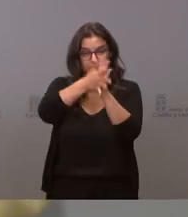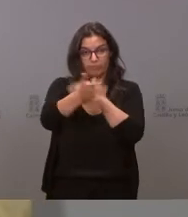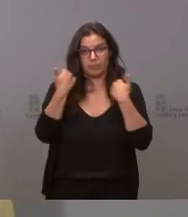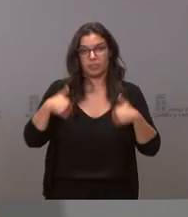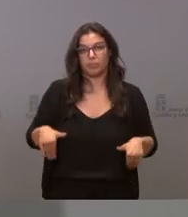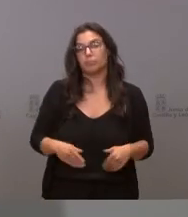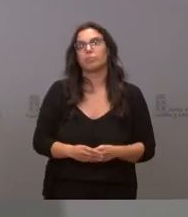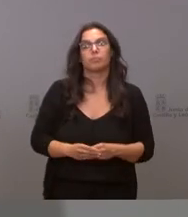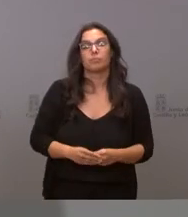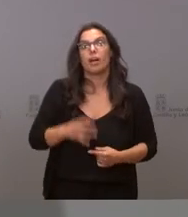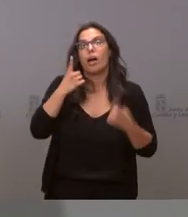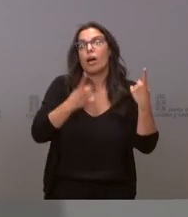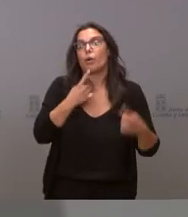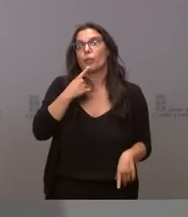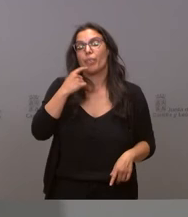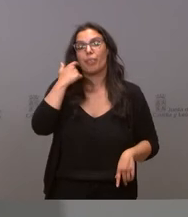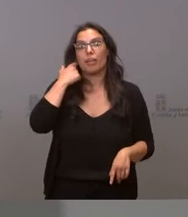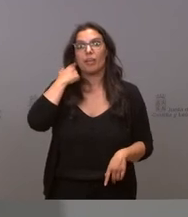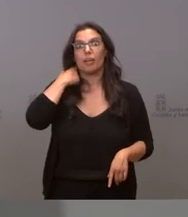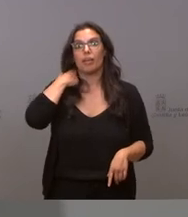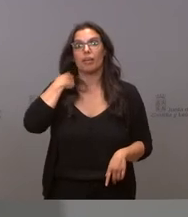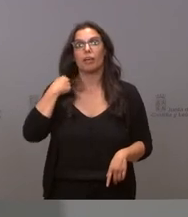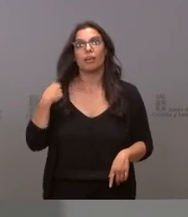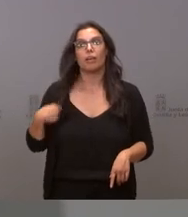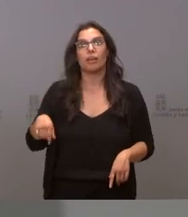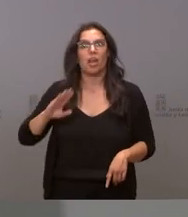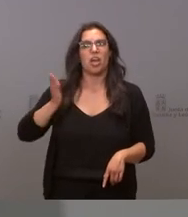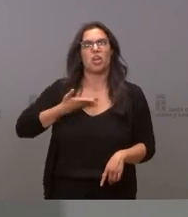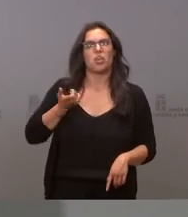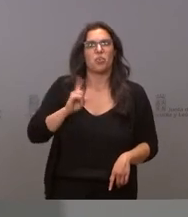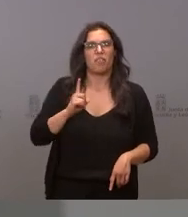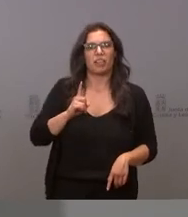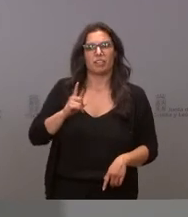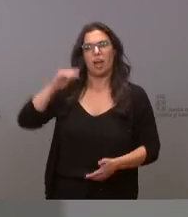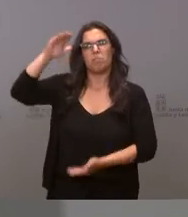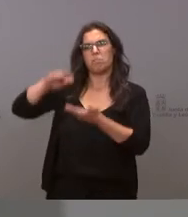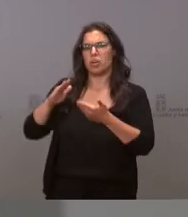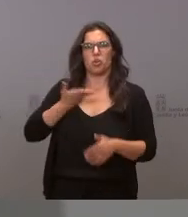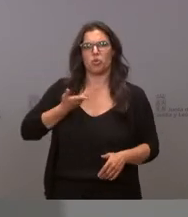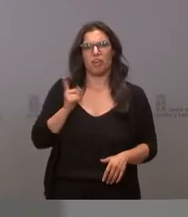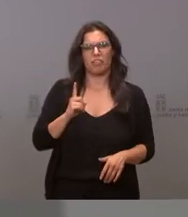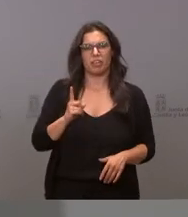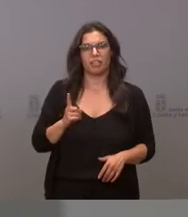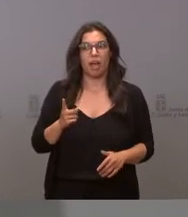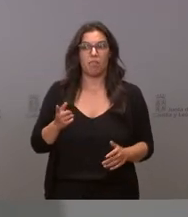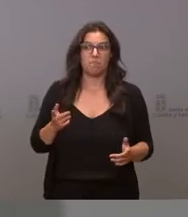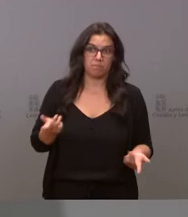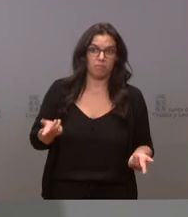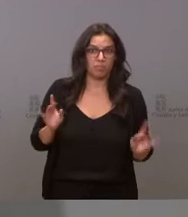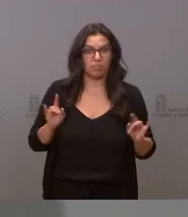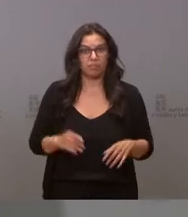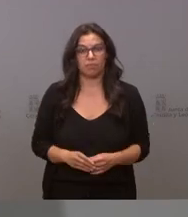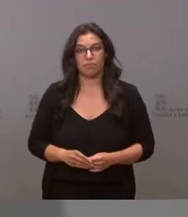hay quien ha dicho que esto no nos iba a afectar o que esto no nos afectaba claro ahora que nos afecta